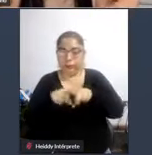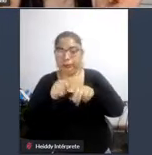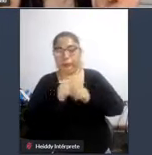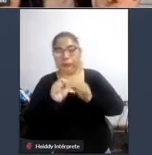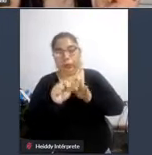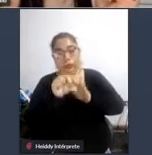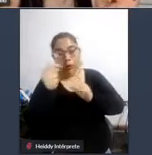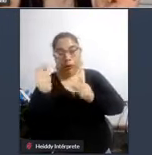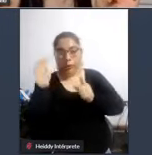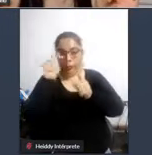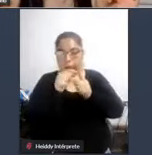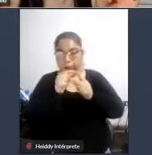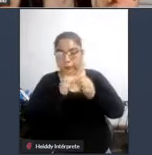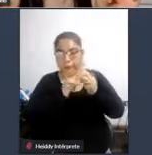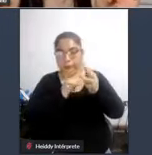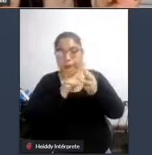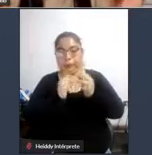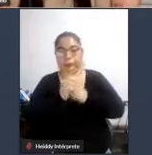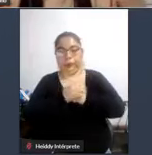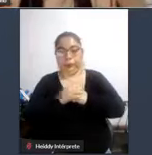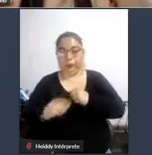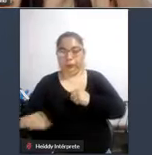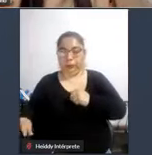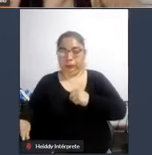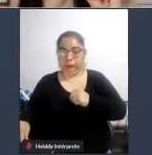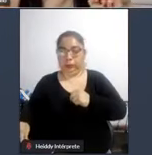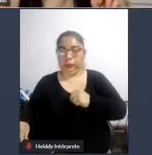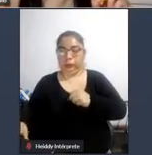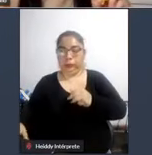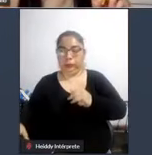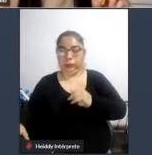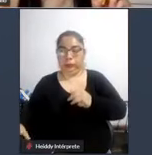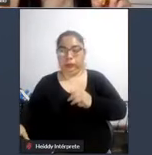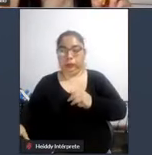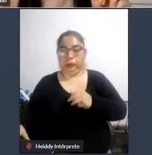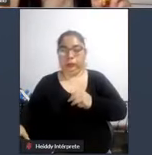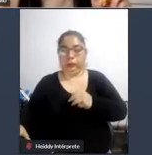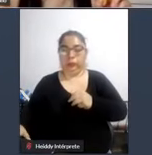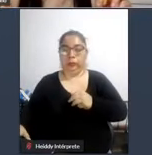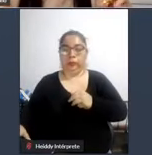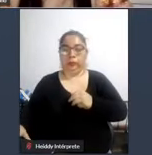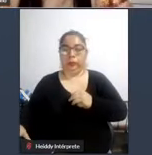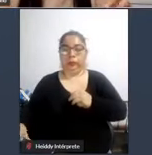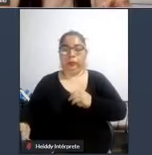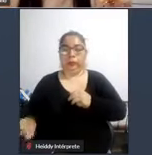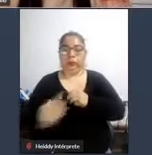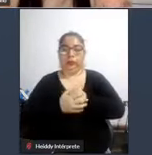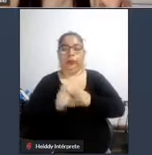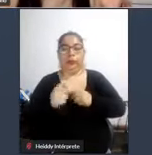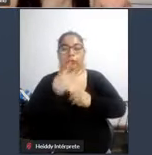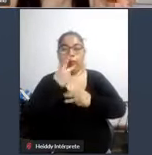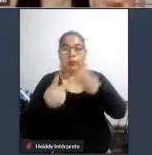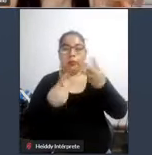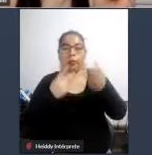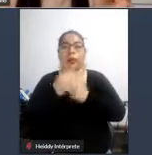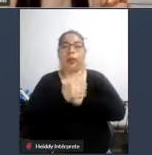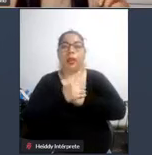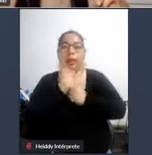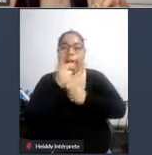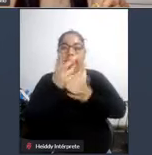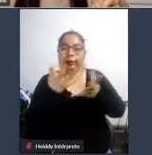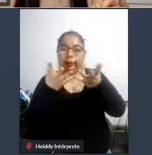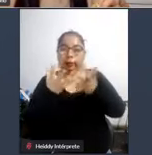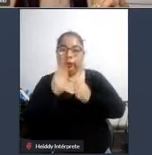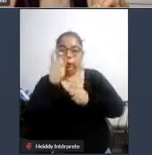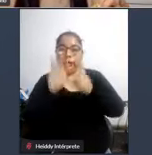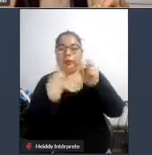punto que también ellos mucho han tenido en cuenta es que se debe tener en cuenta las necesidades de